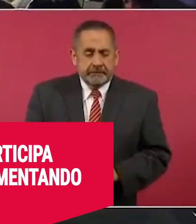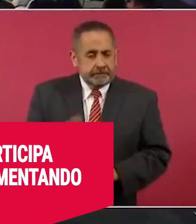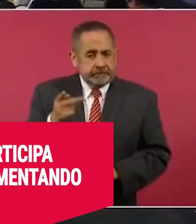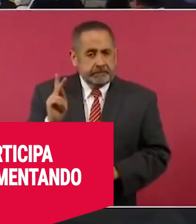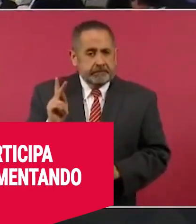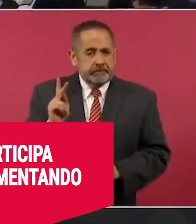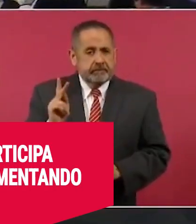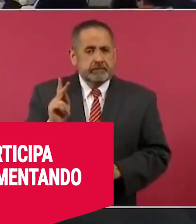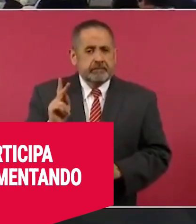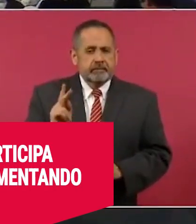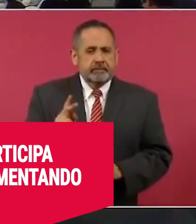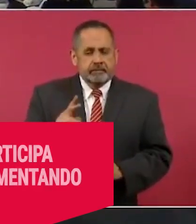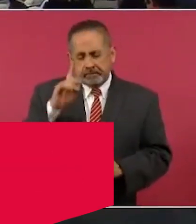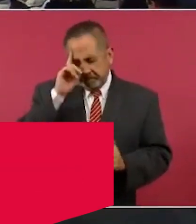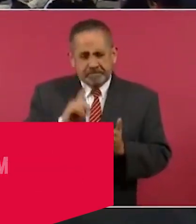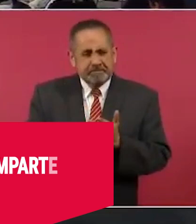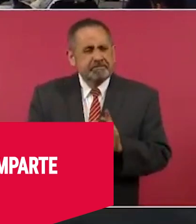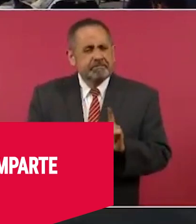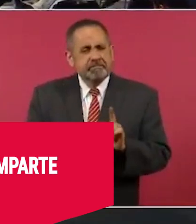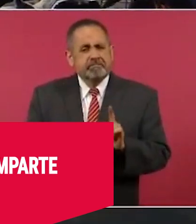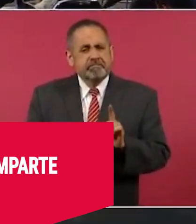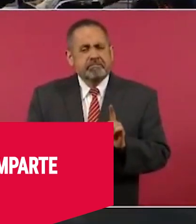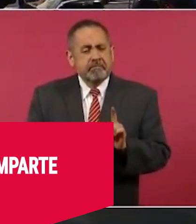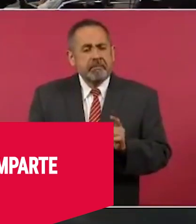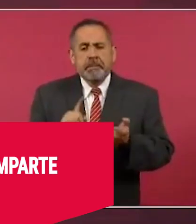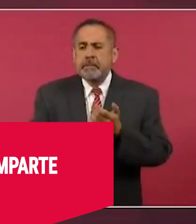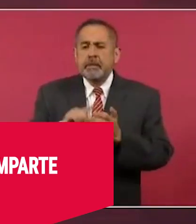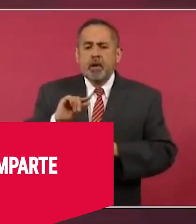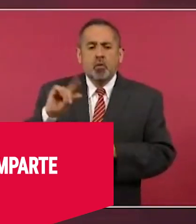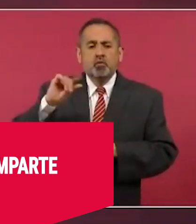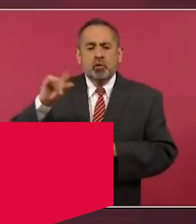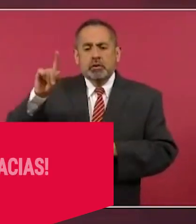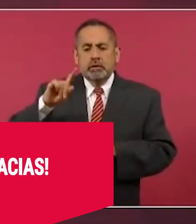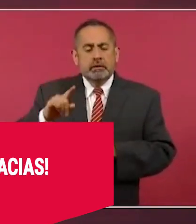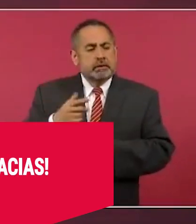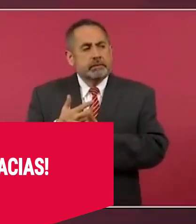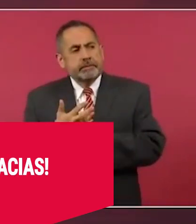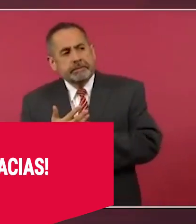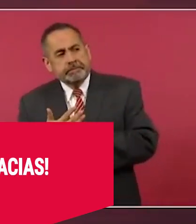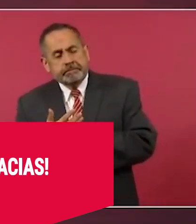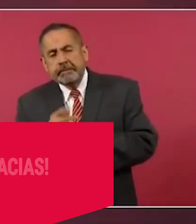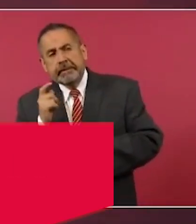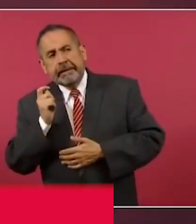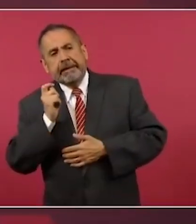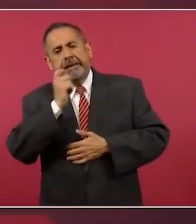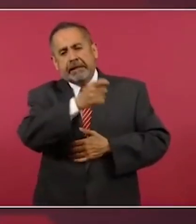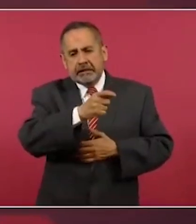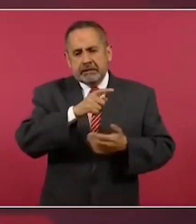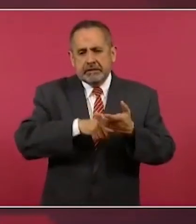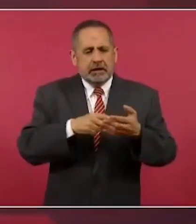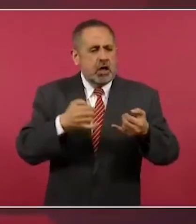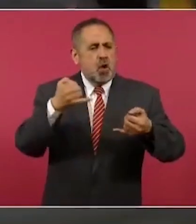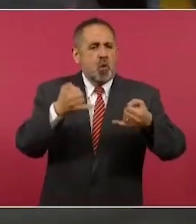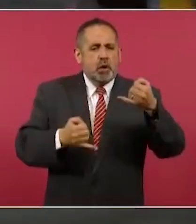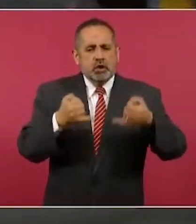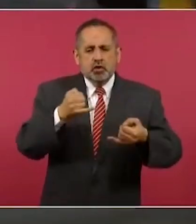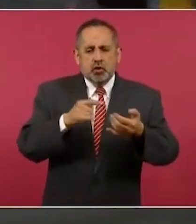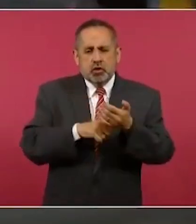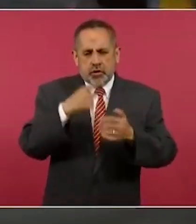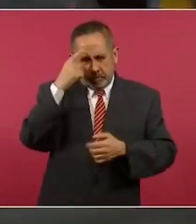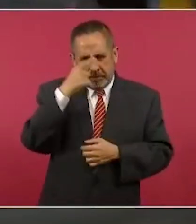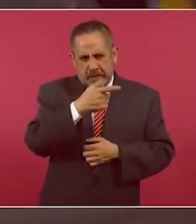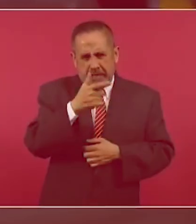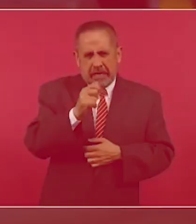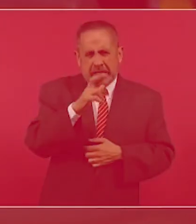pues creo que las autoridades están esperando el resultado de este juicio de